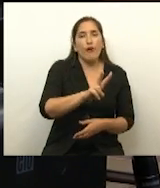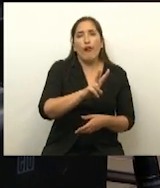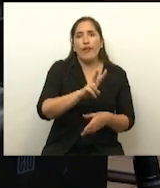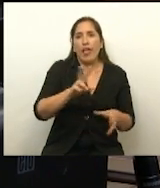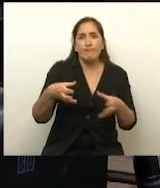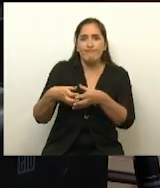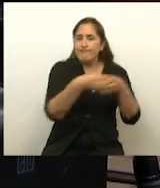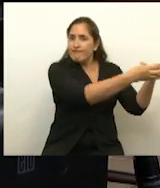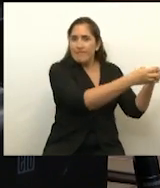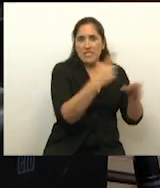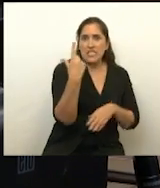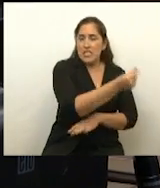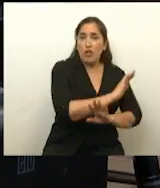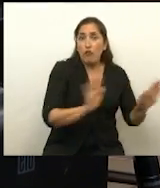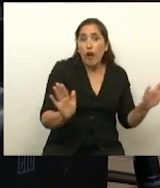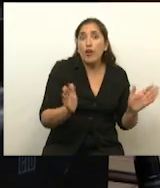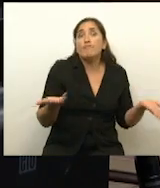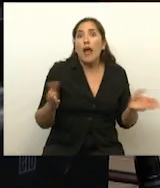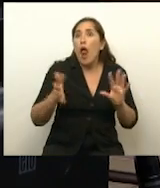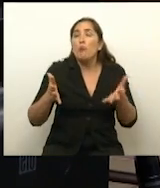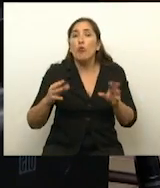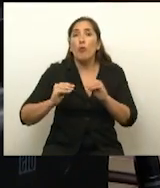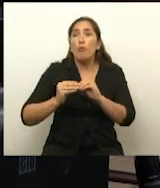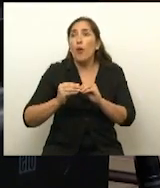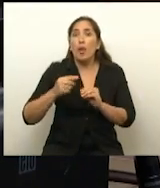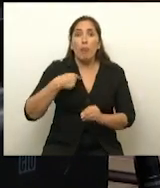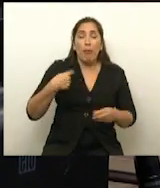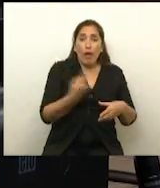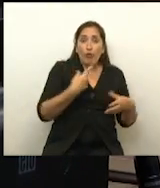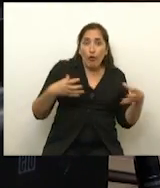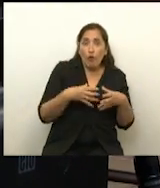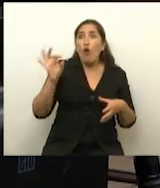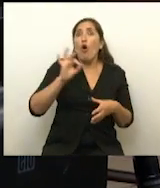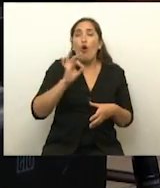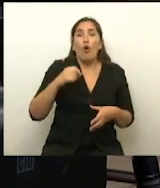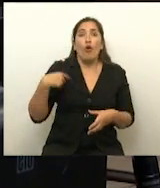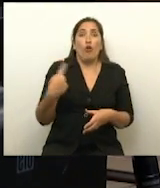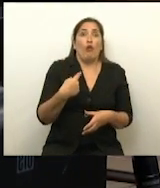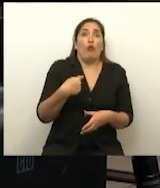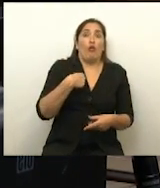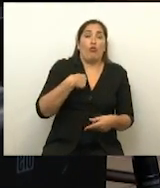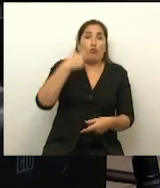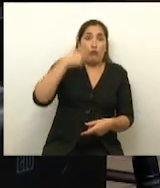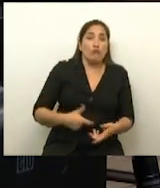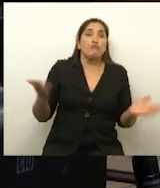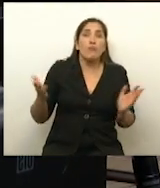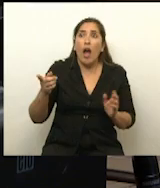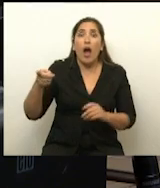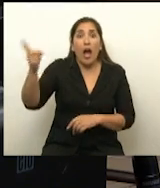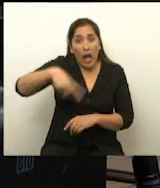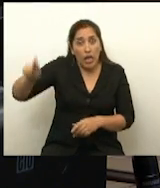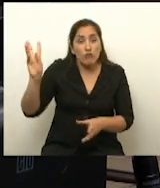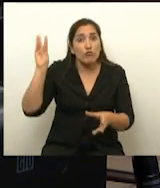lamentablemente, el problema debe ser con nosotros, conmigo en particular, ¿no es cierto? Porque se han retirado todos en una audiencia pública, y cuando ellos han